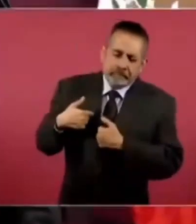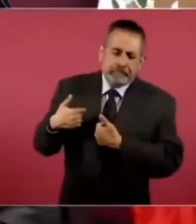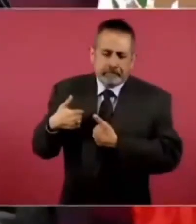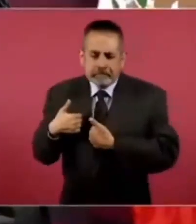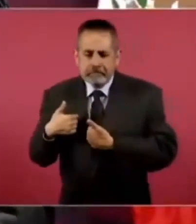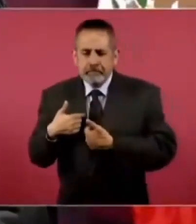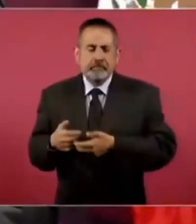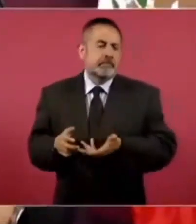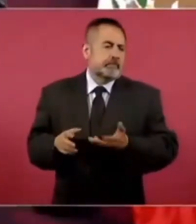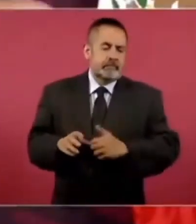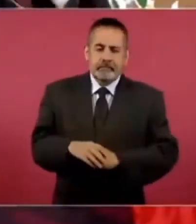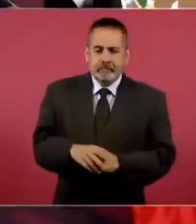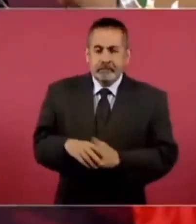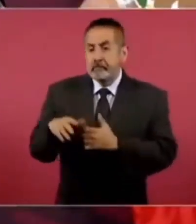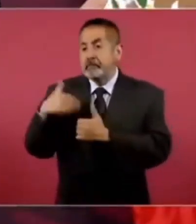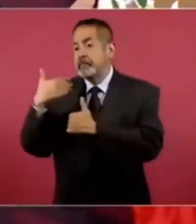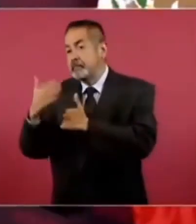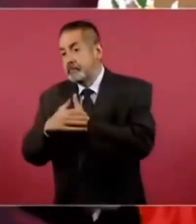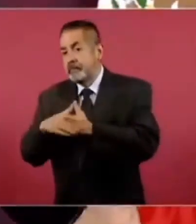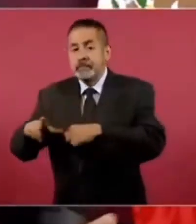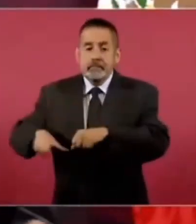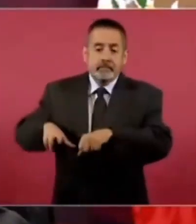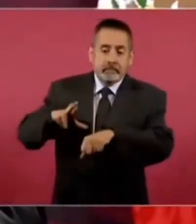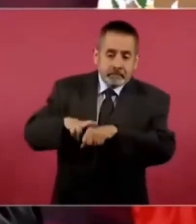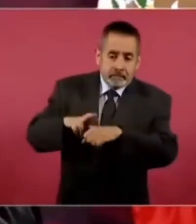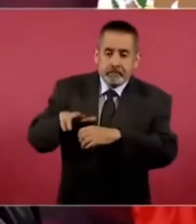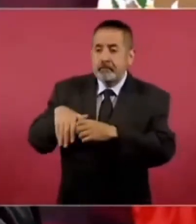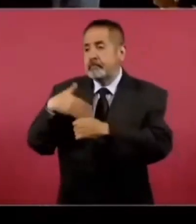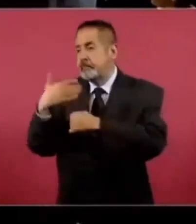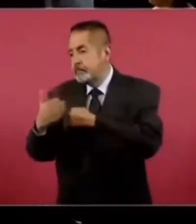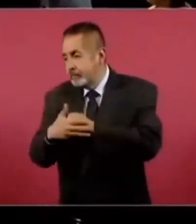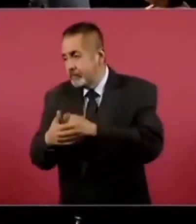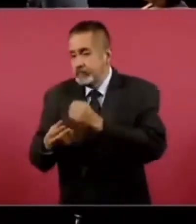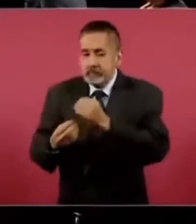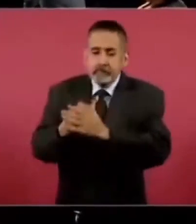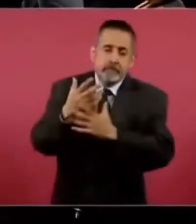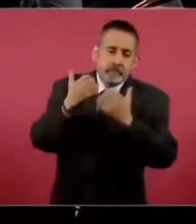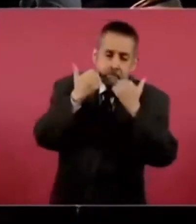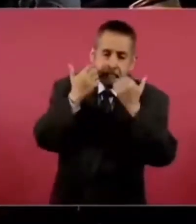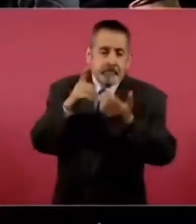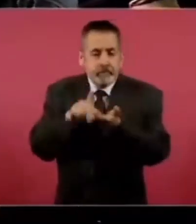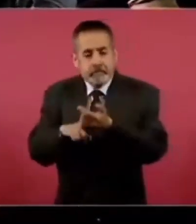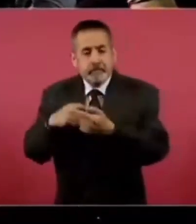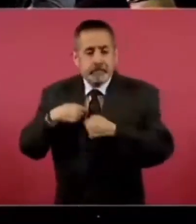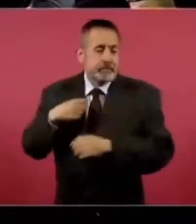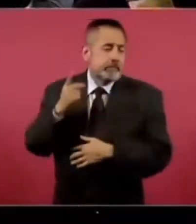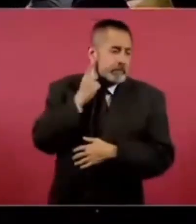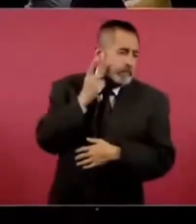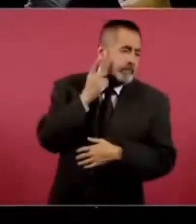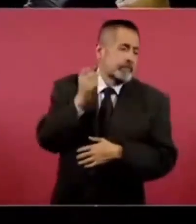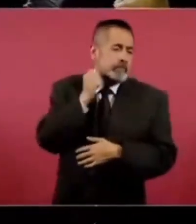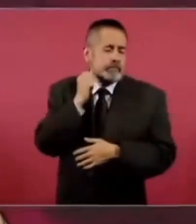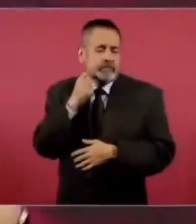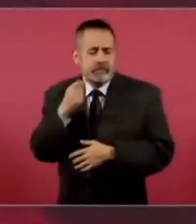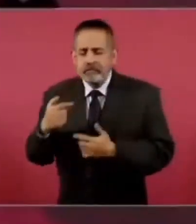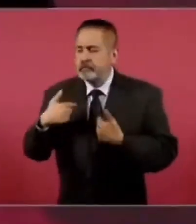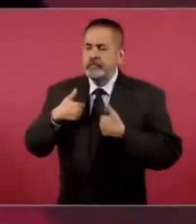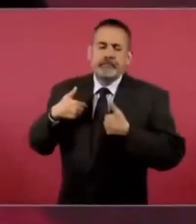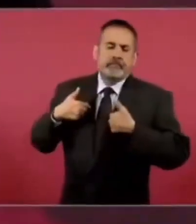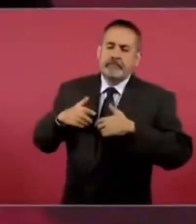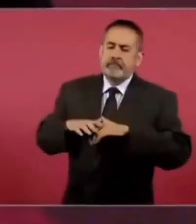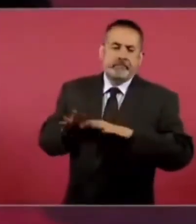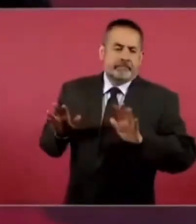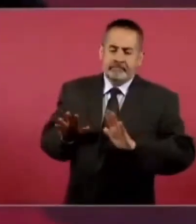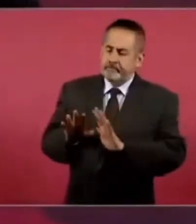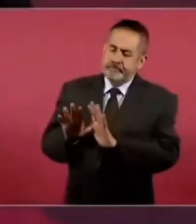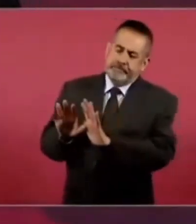vienen gobernaturas, es que vienen, este, diputaciones, senadurías, presidentes, porque vienen